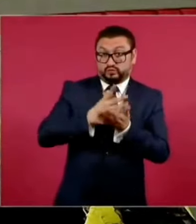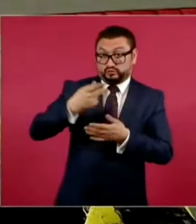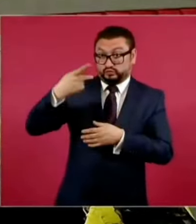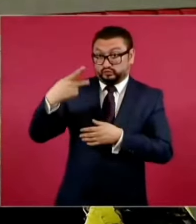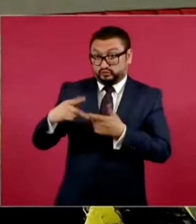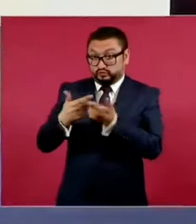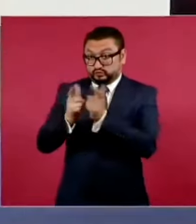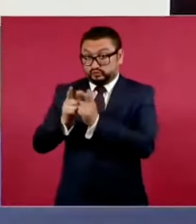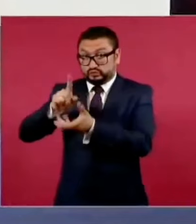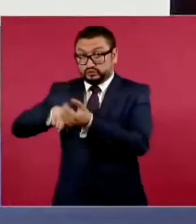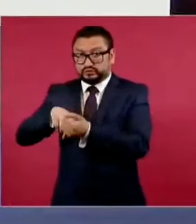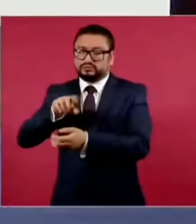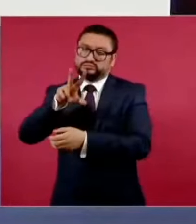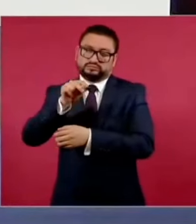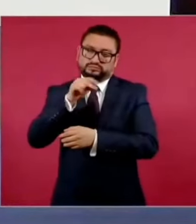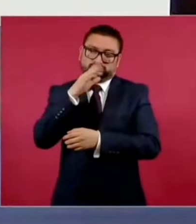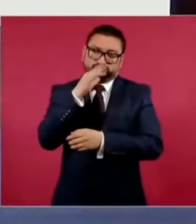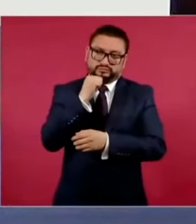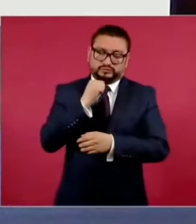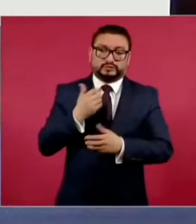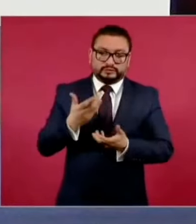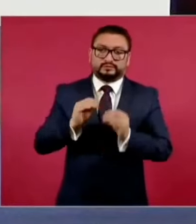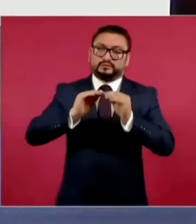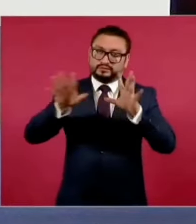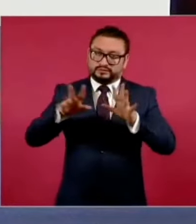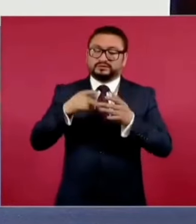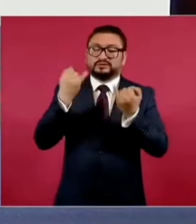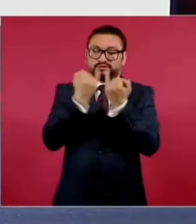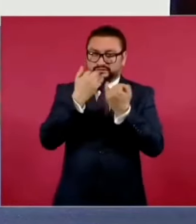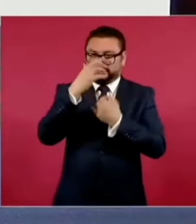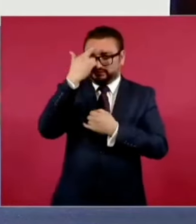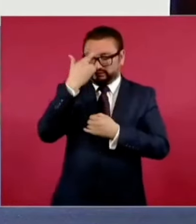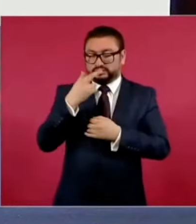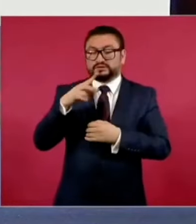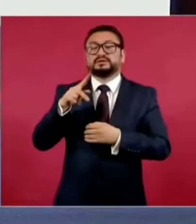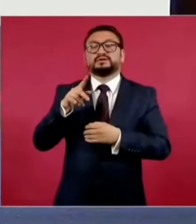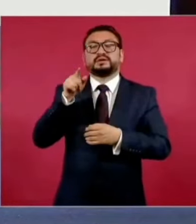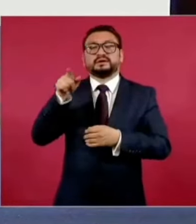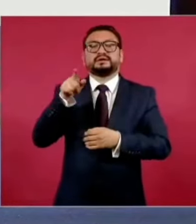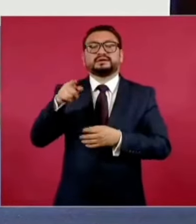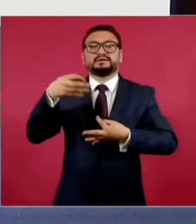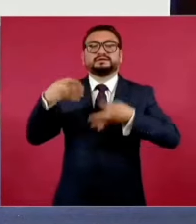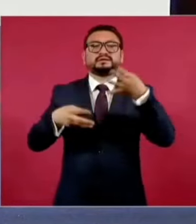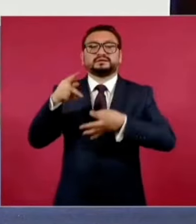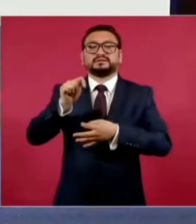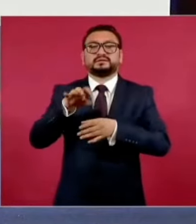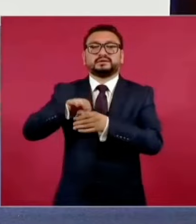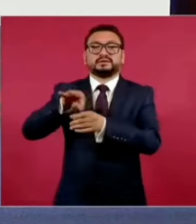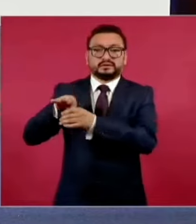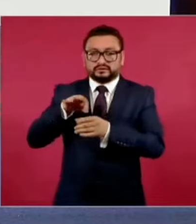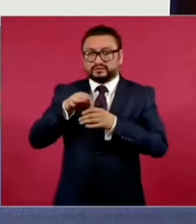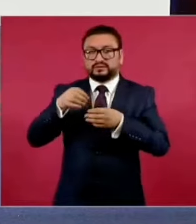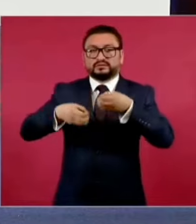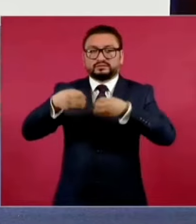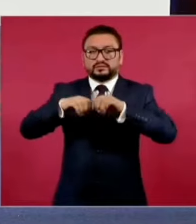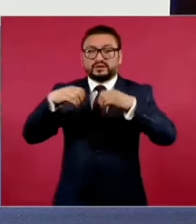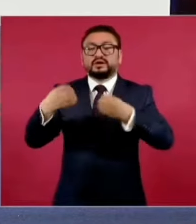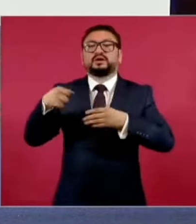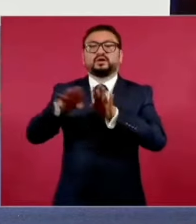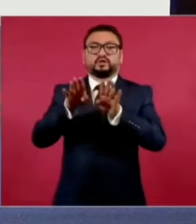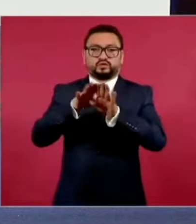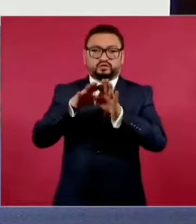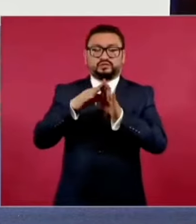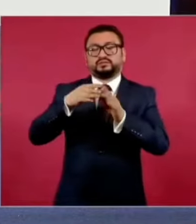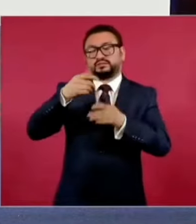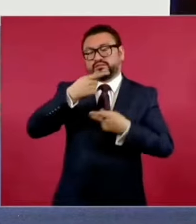integrantes, porque hay que recordar que también el Tribunal Electoral se integra por magistrados electos por